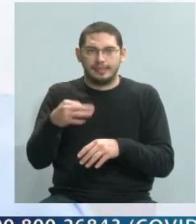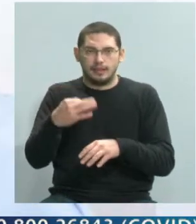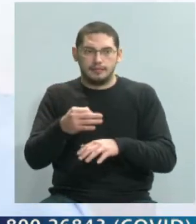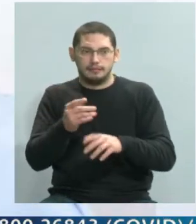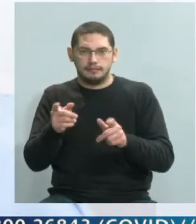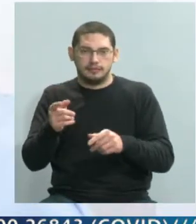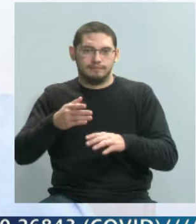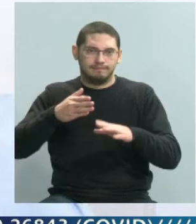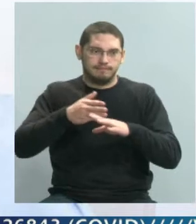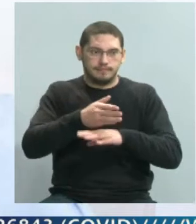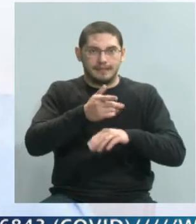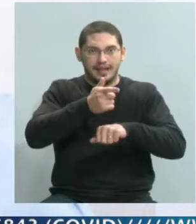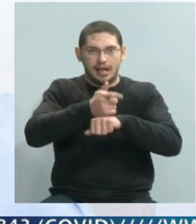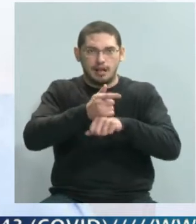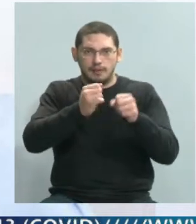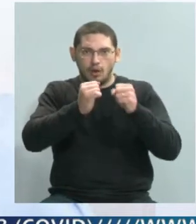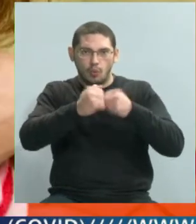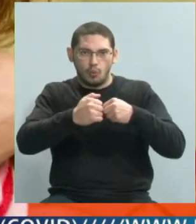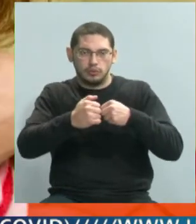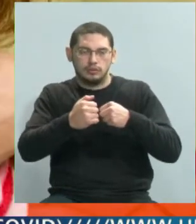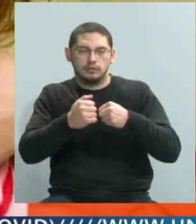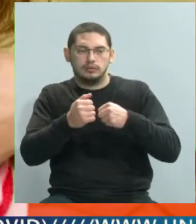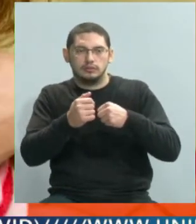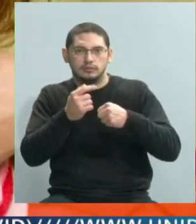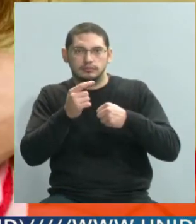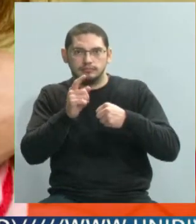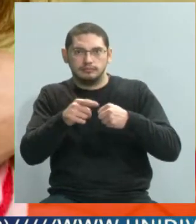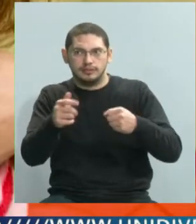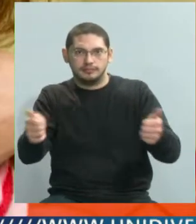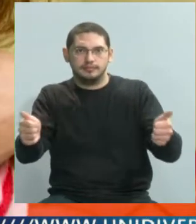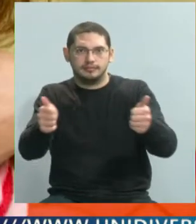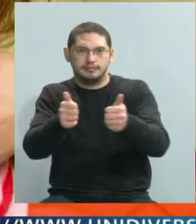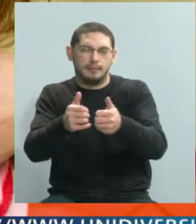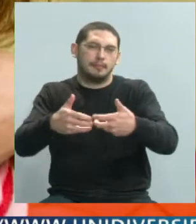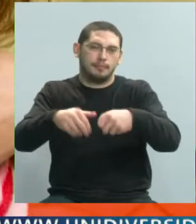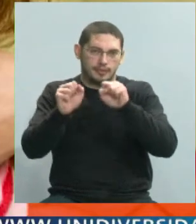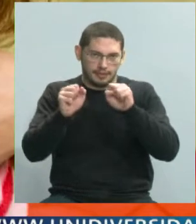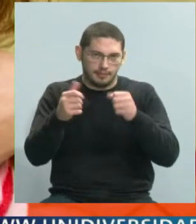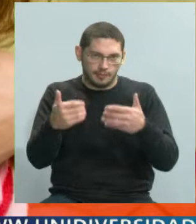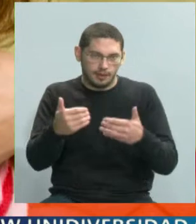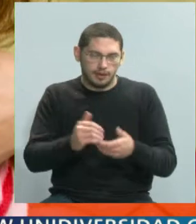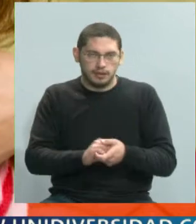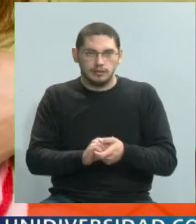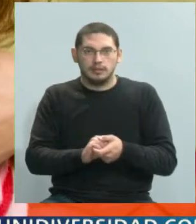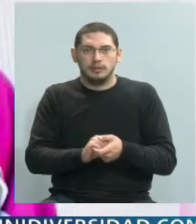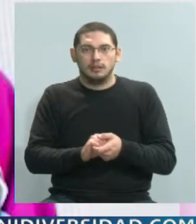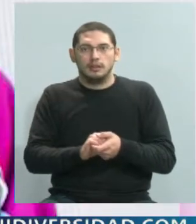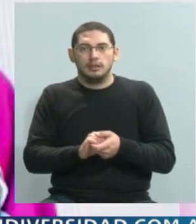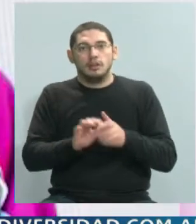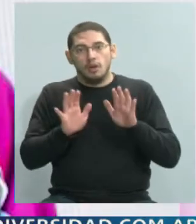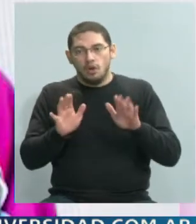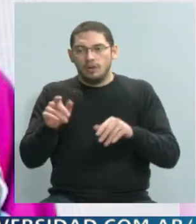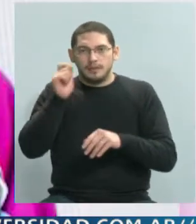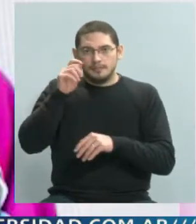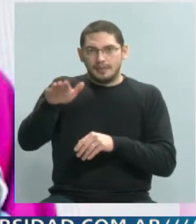otros, en algunos países, y acá entiendo que también se hace un seguimiento por ahí de las historias clínicas de los